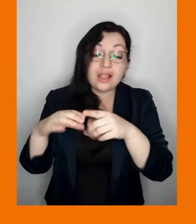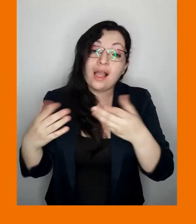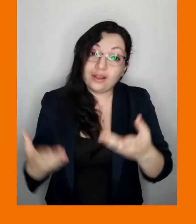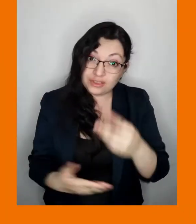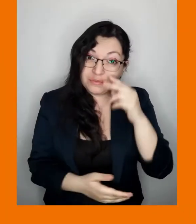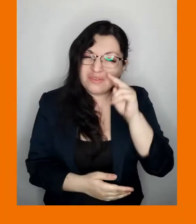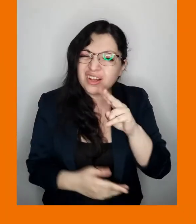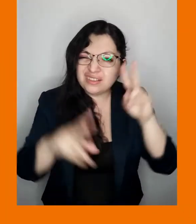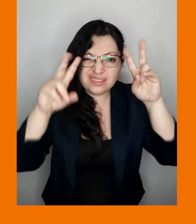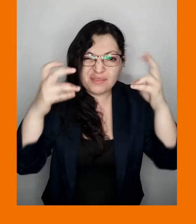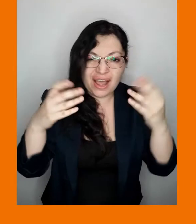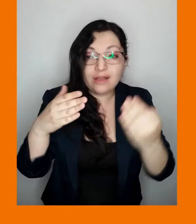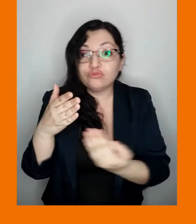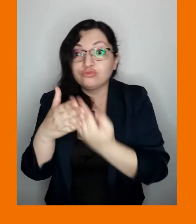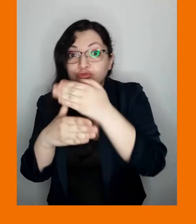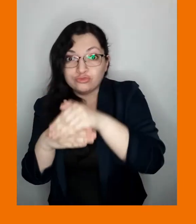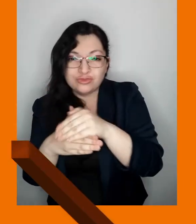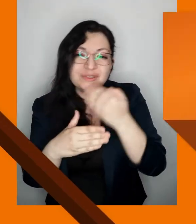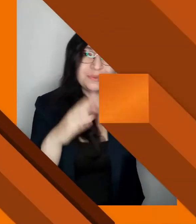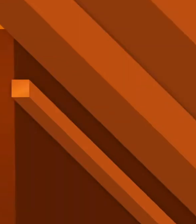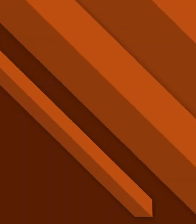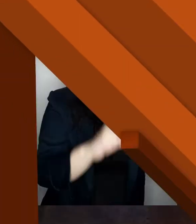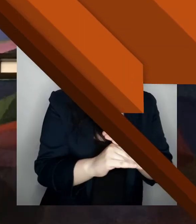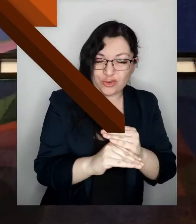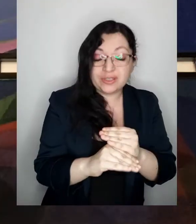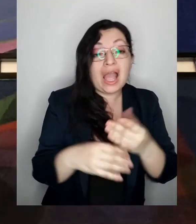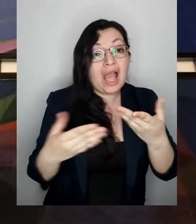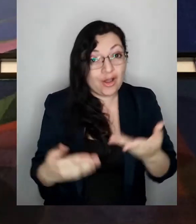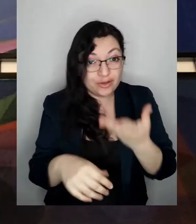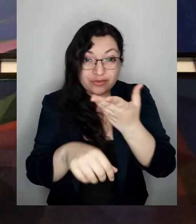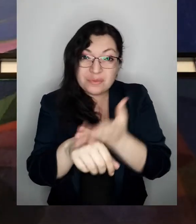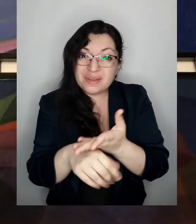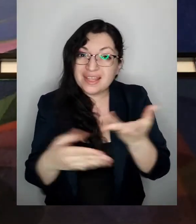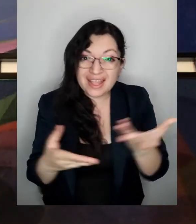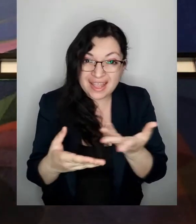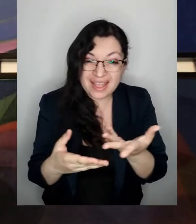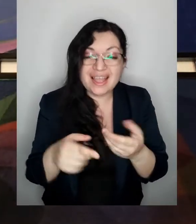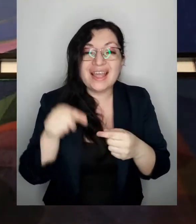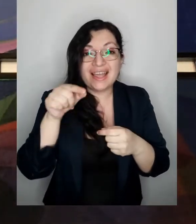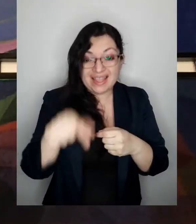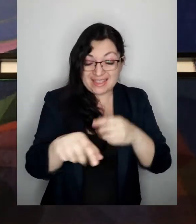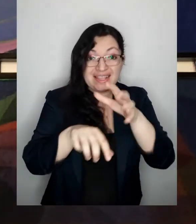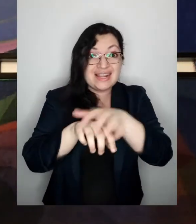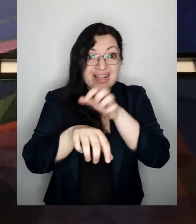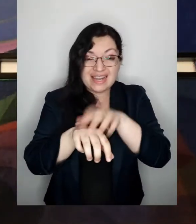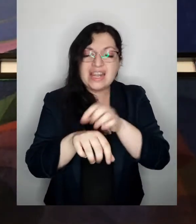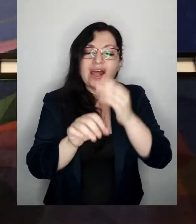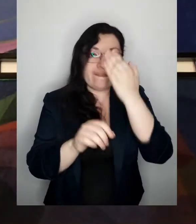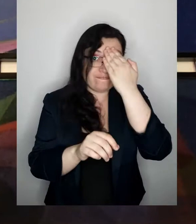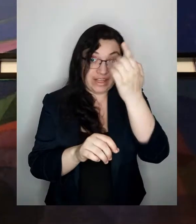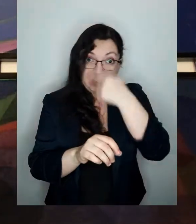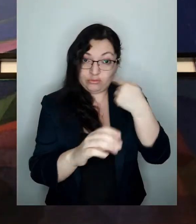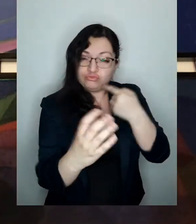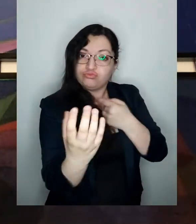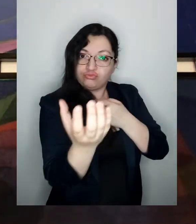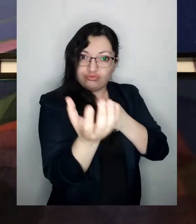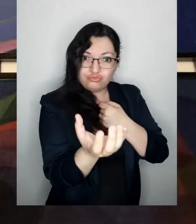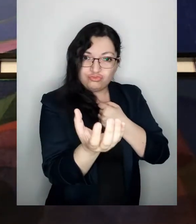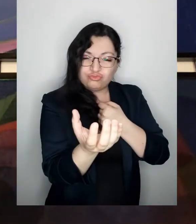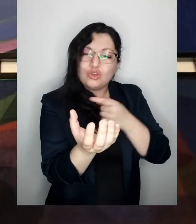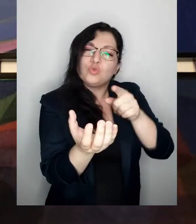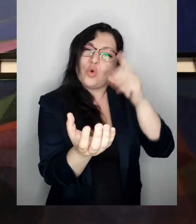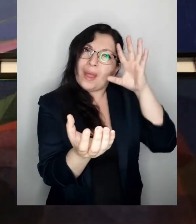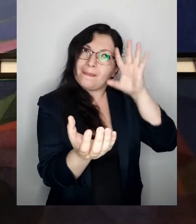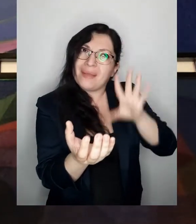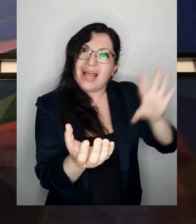ahora veremos el día y la noche lo siguiente que te voy a pedir es que sostengas la naranja frente a tu cara y te